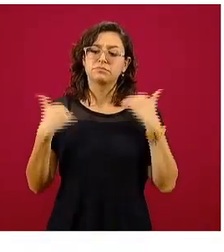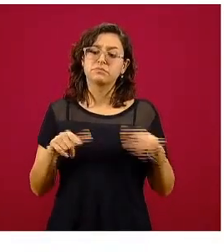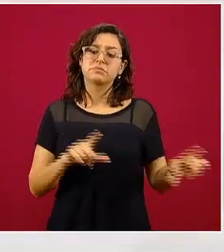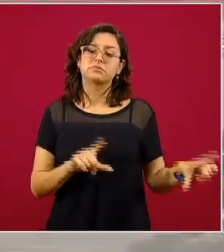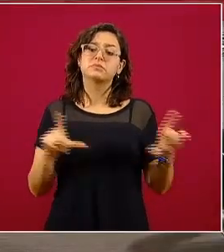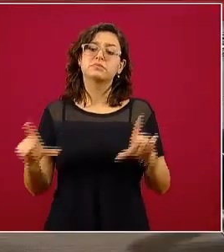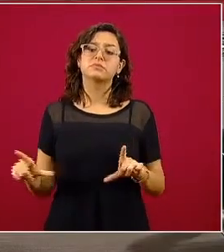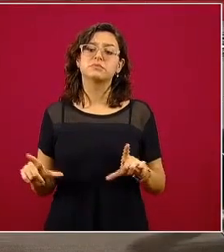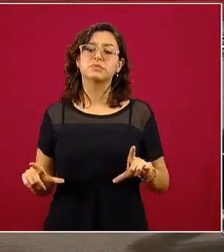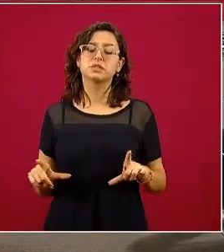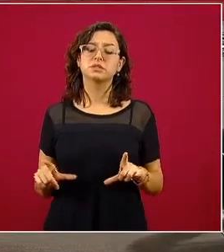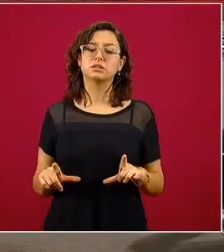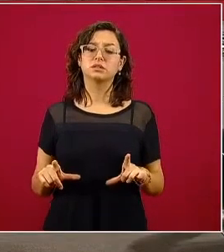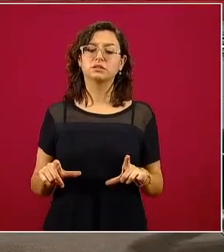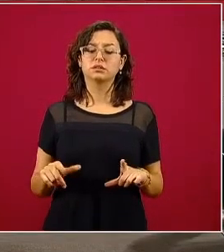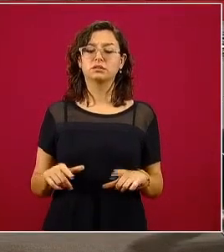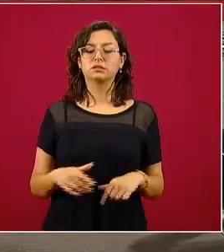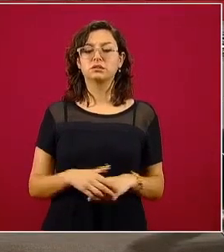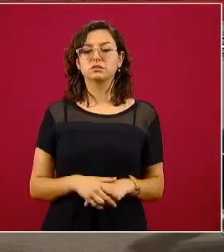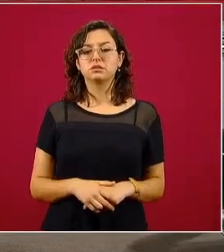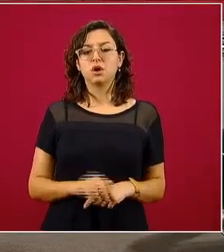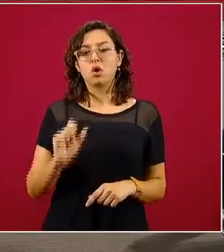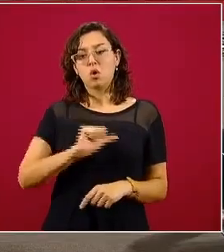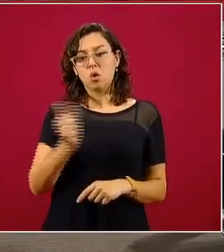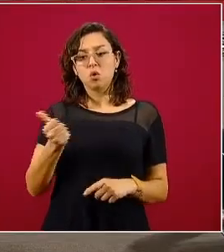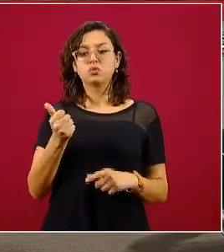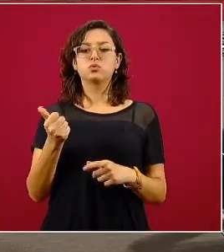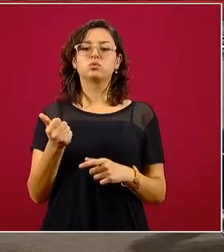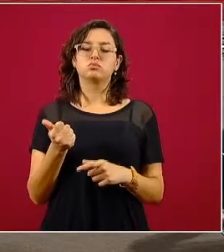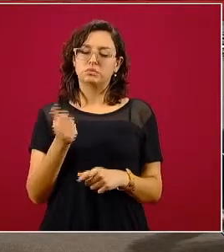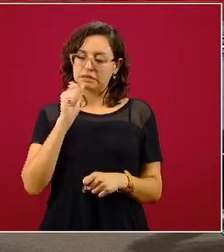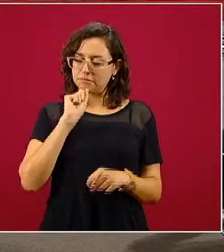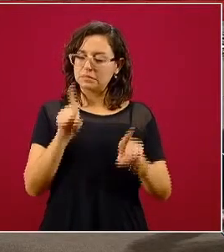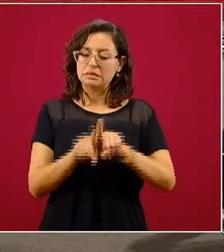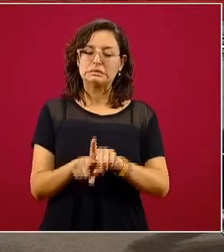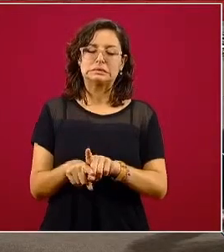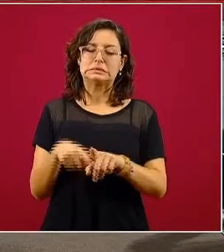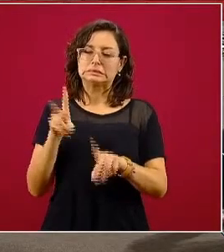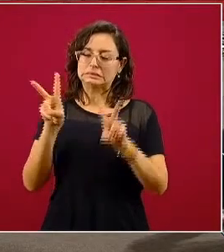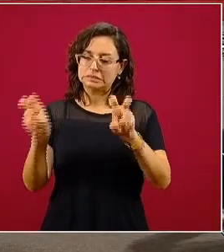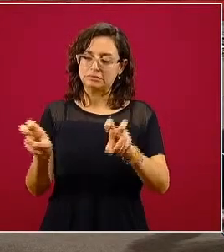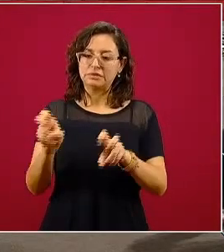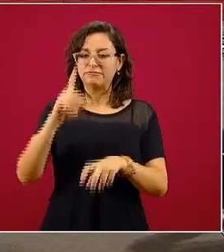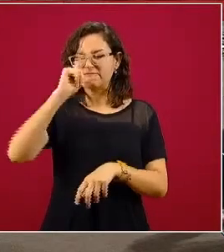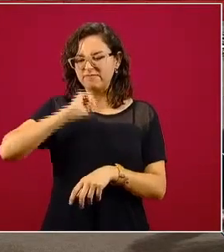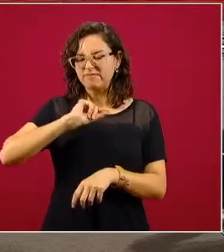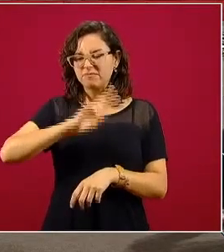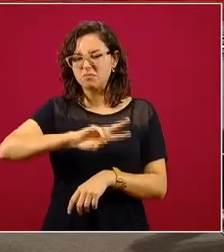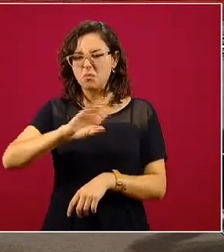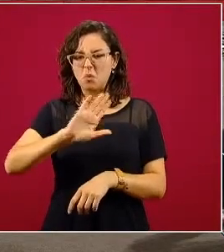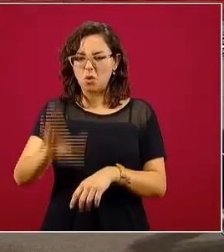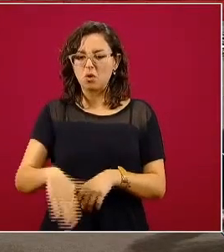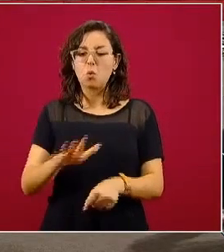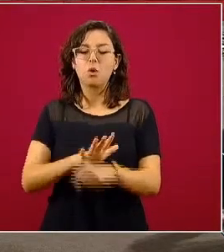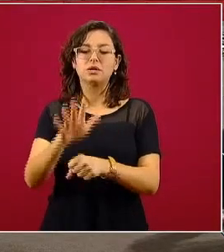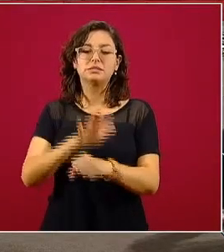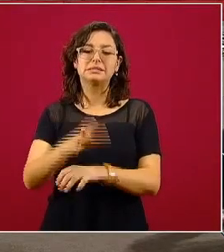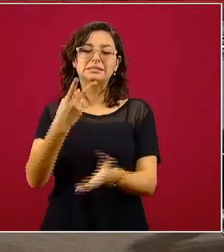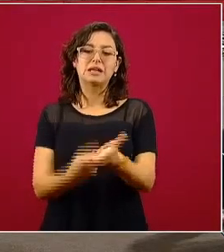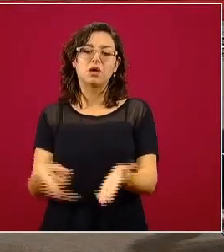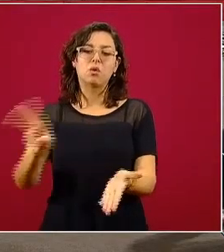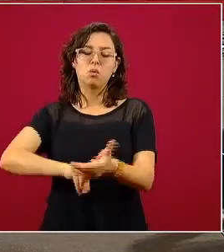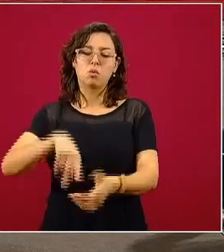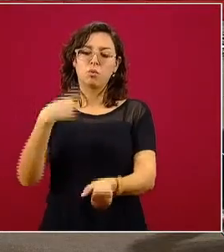otro de los determinantes que contribuyen a las defunciones, que es precisamente la comorbilidad y los factores de